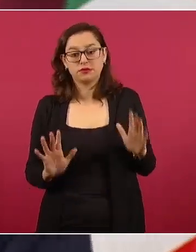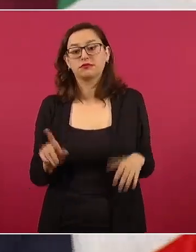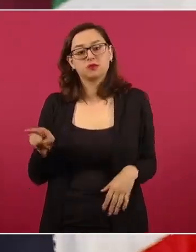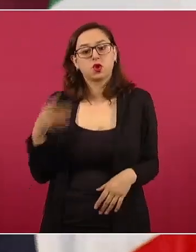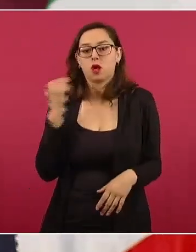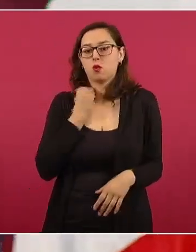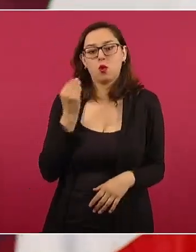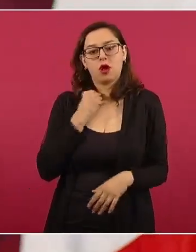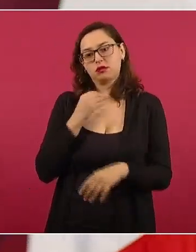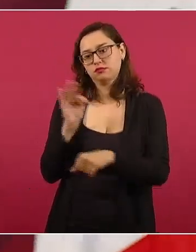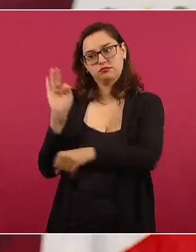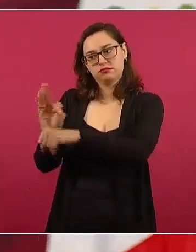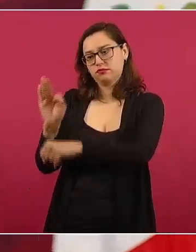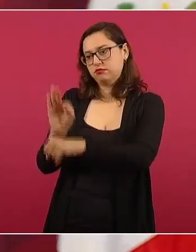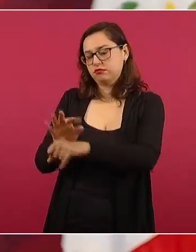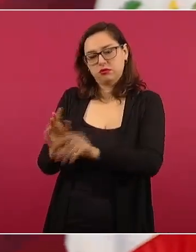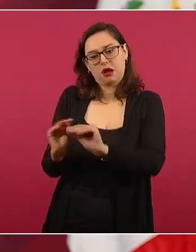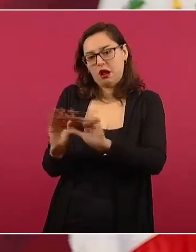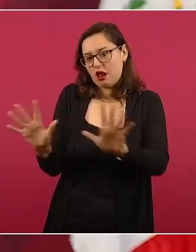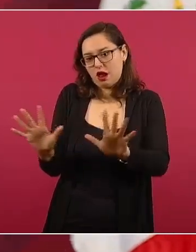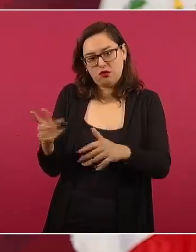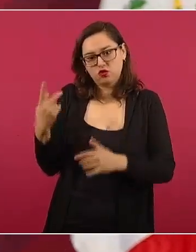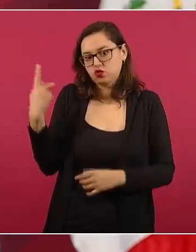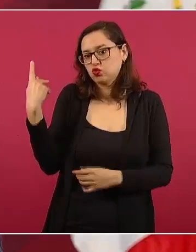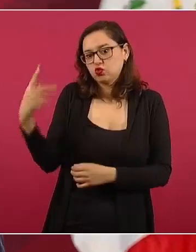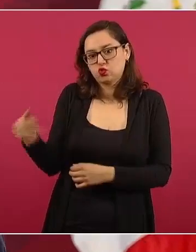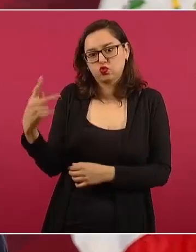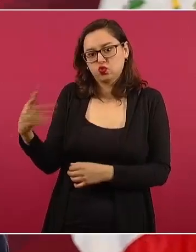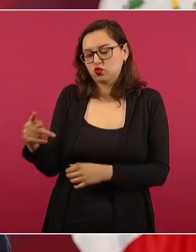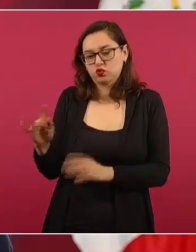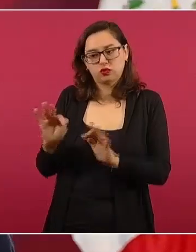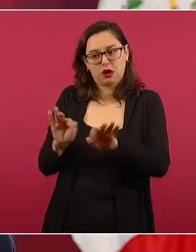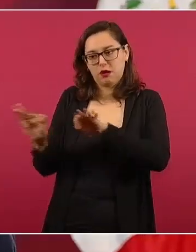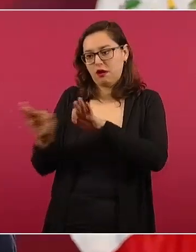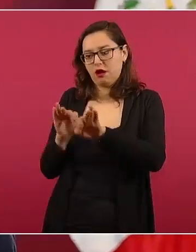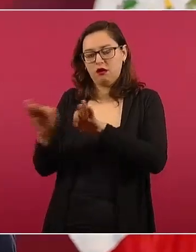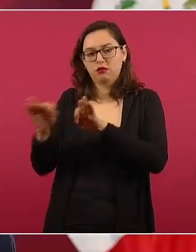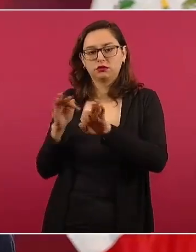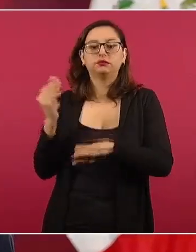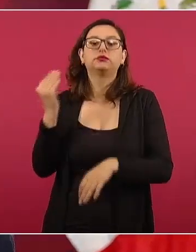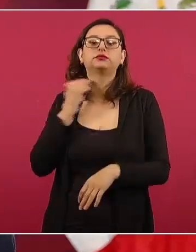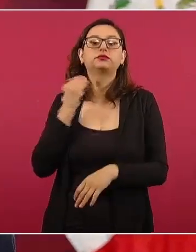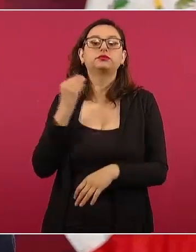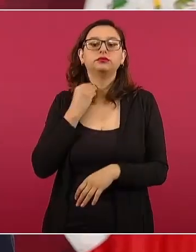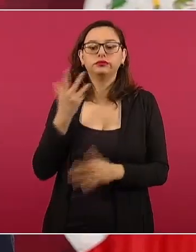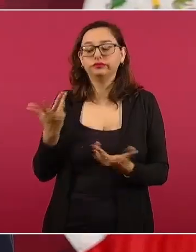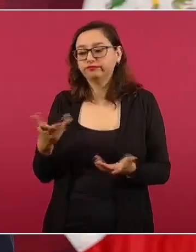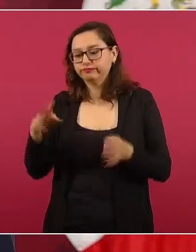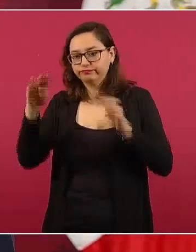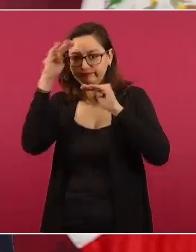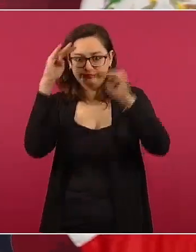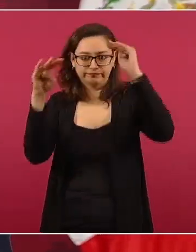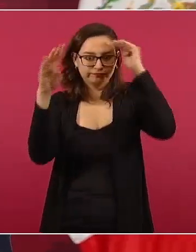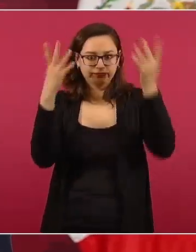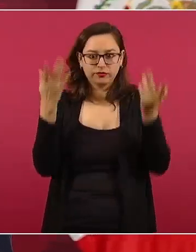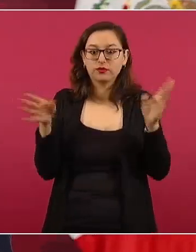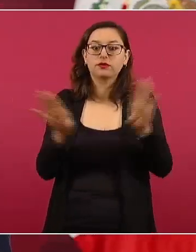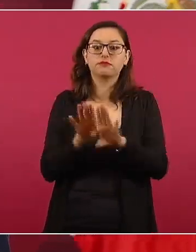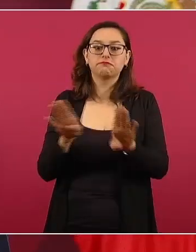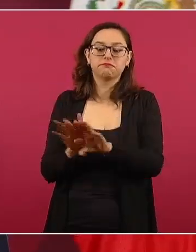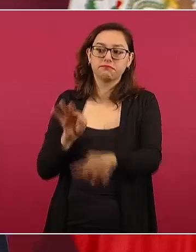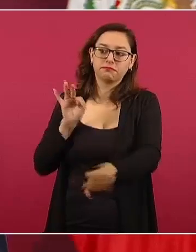papel de buscar opciones alternativas,